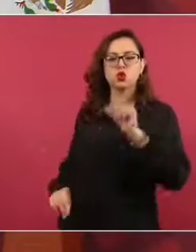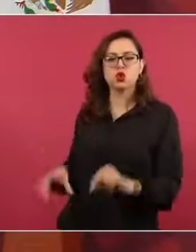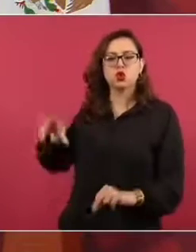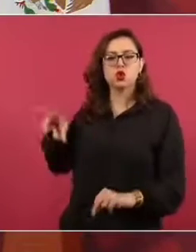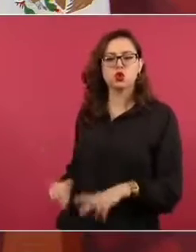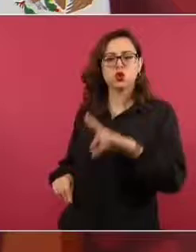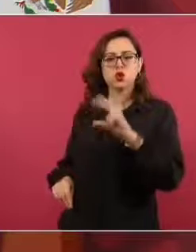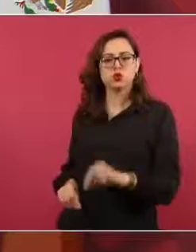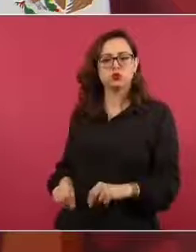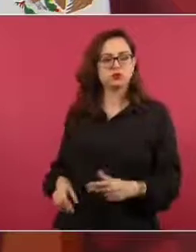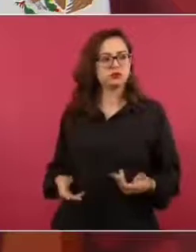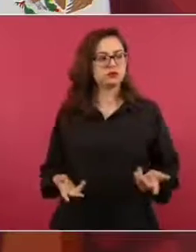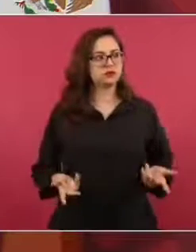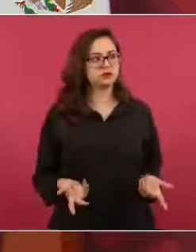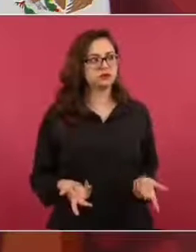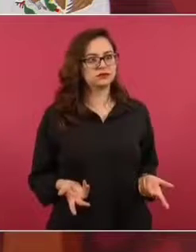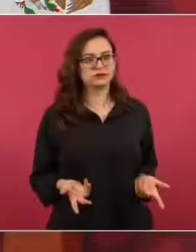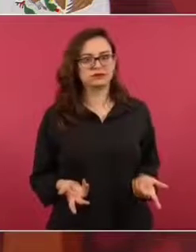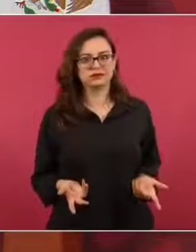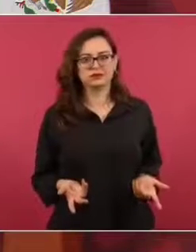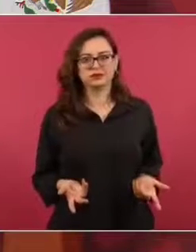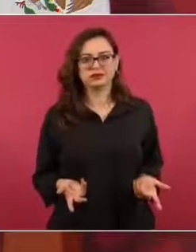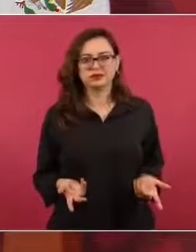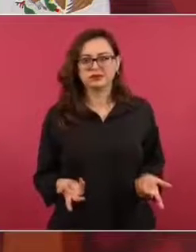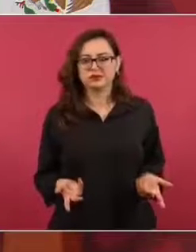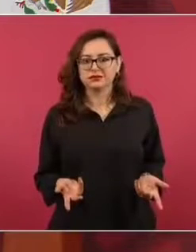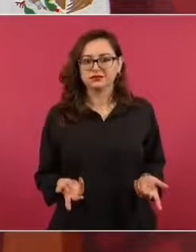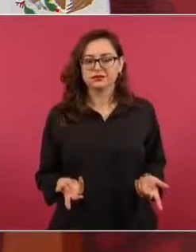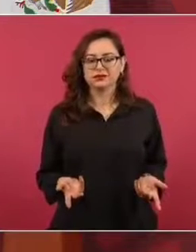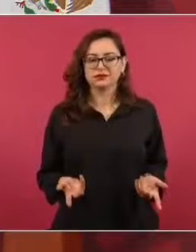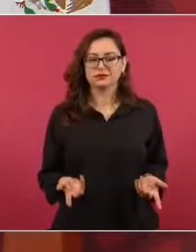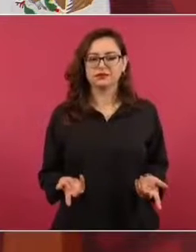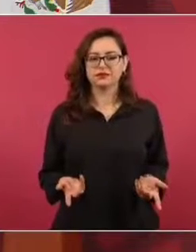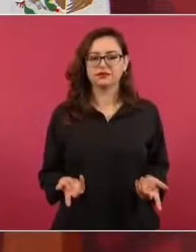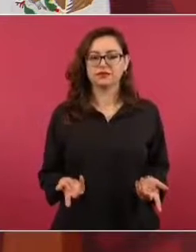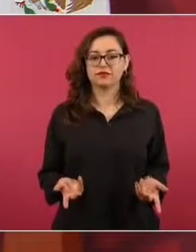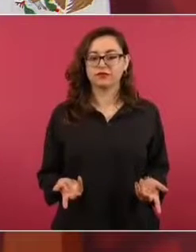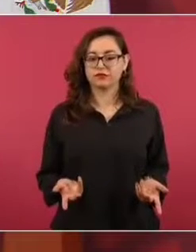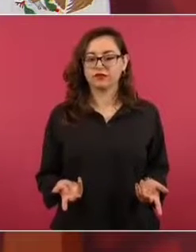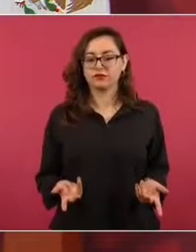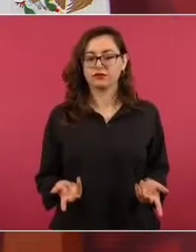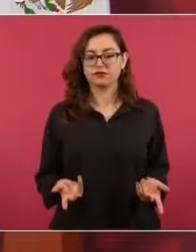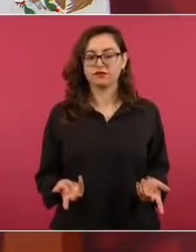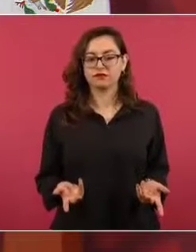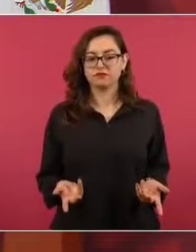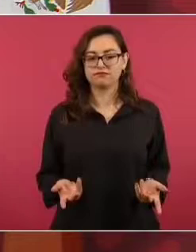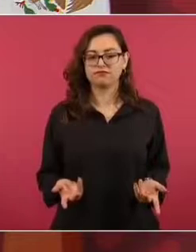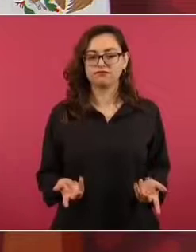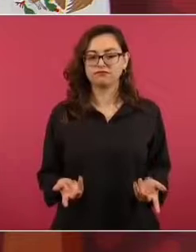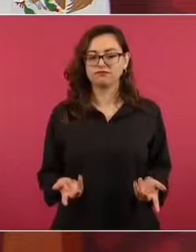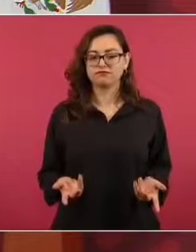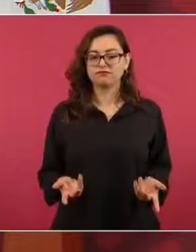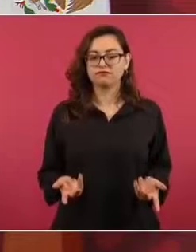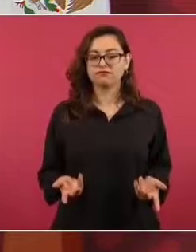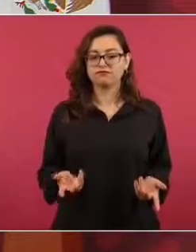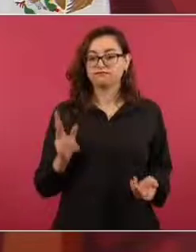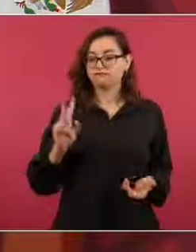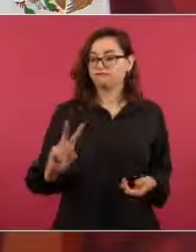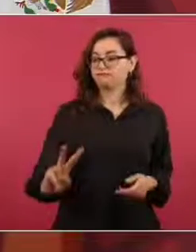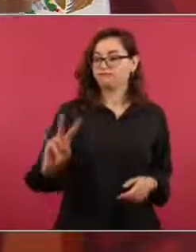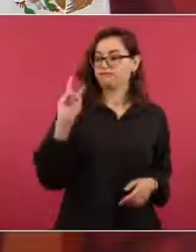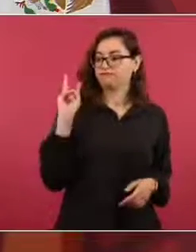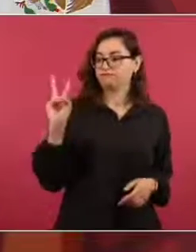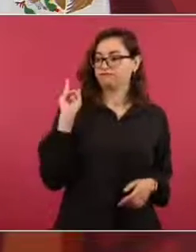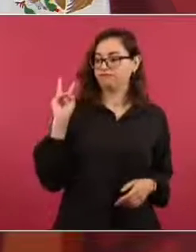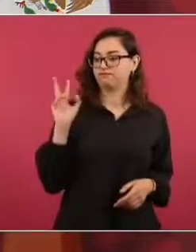Hablando de Guanajuato, creo que el viernes di a conocer que hay